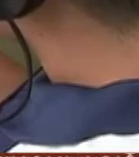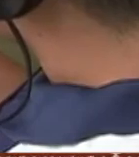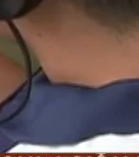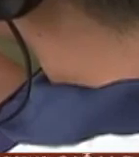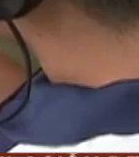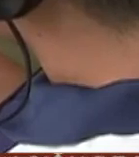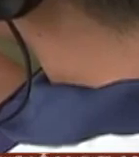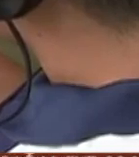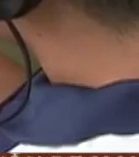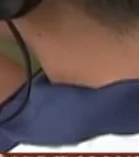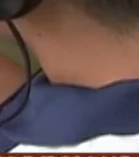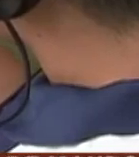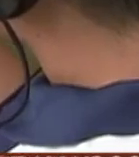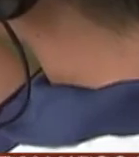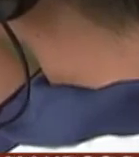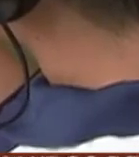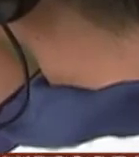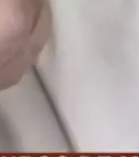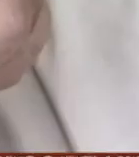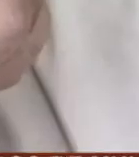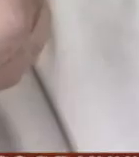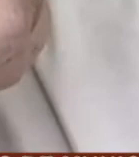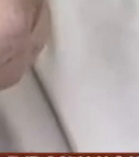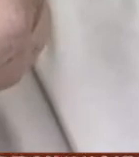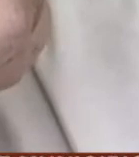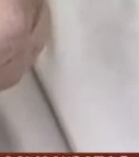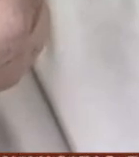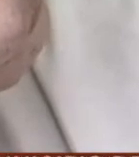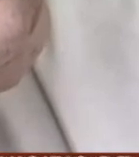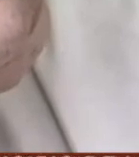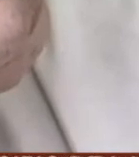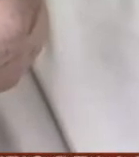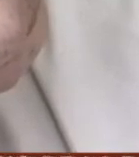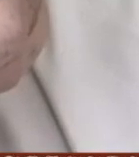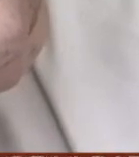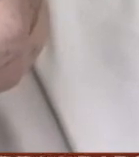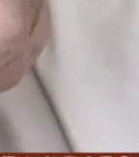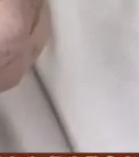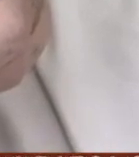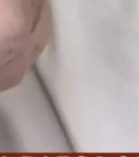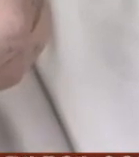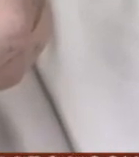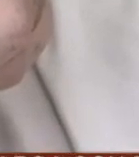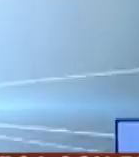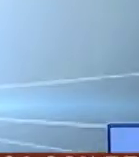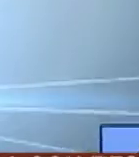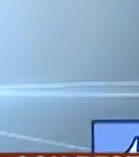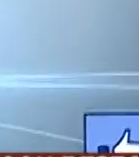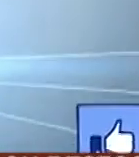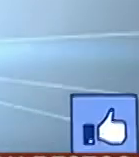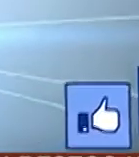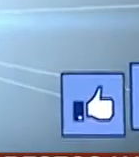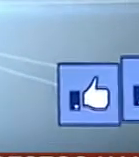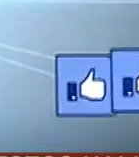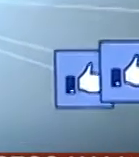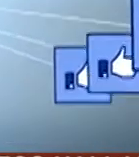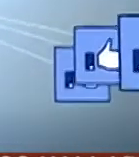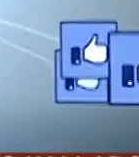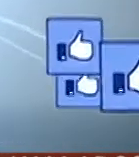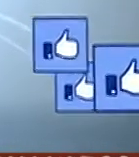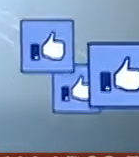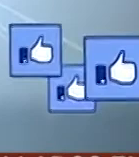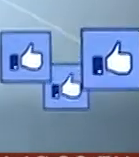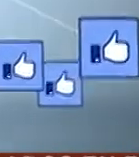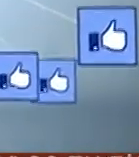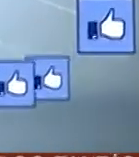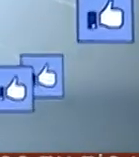sin embargo esta no es la única polémica a la que Facebook tiene que responder pues el tribunal de Brasil ya bloqueó